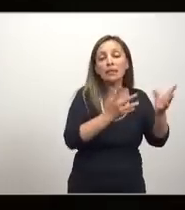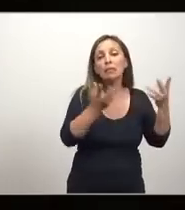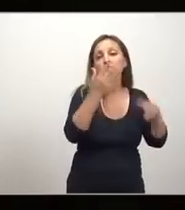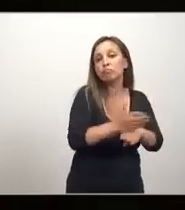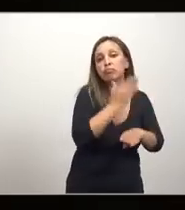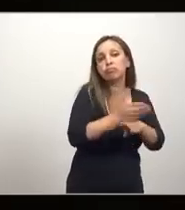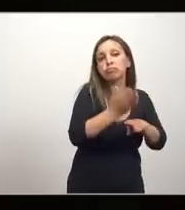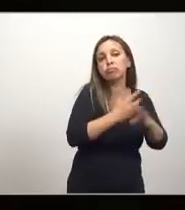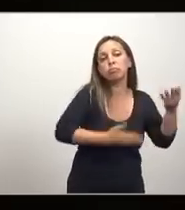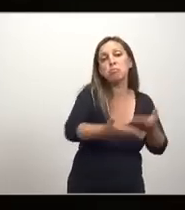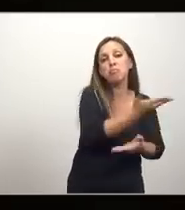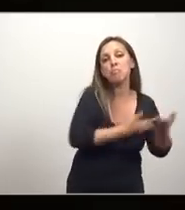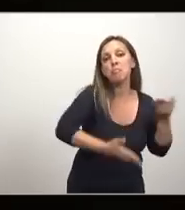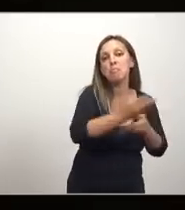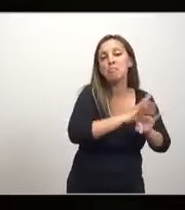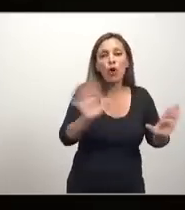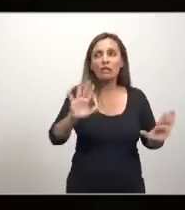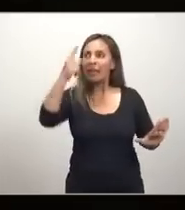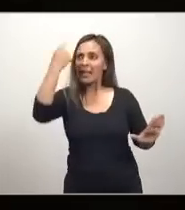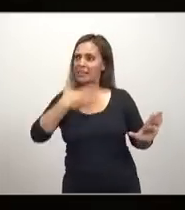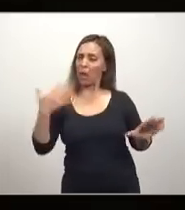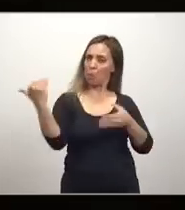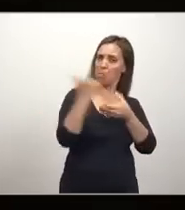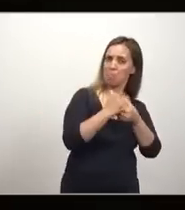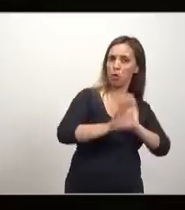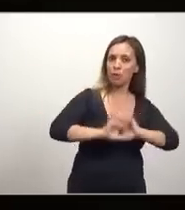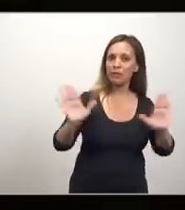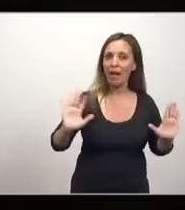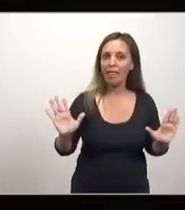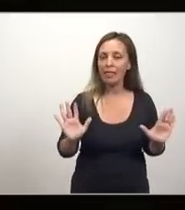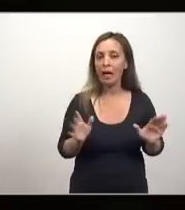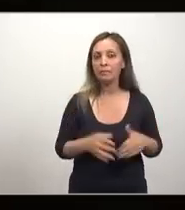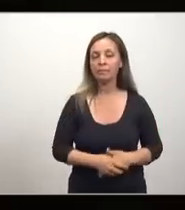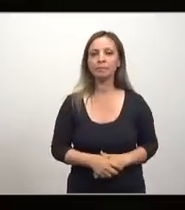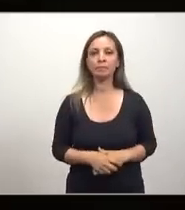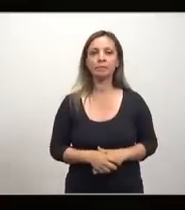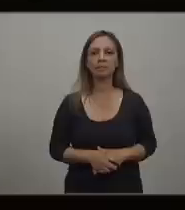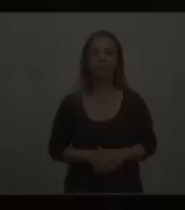va a ser consumida y se mantiene el equilibrio si ustedes quieren a través del tiempo.